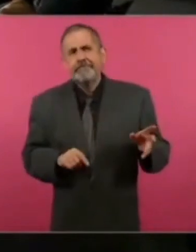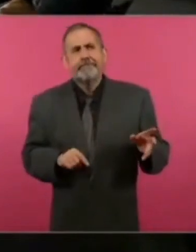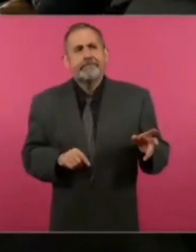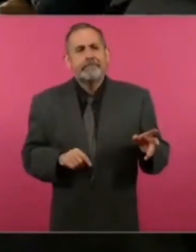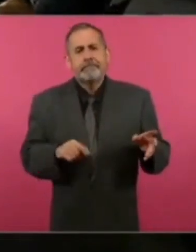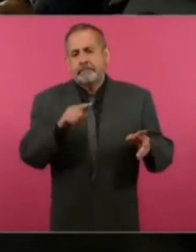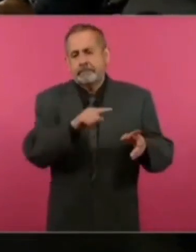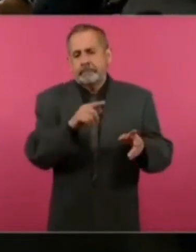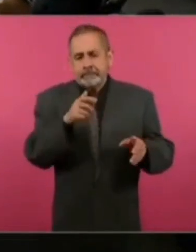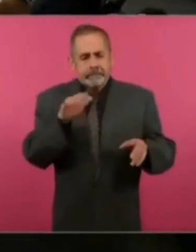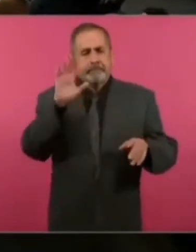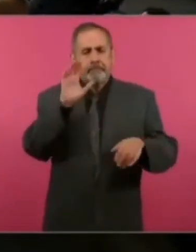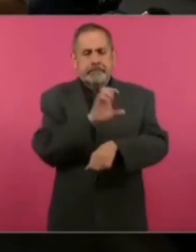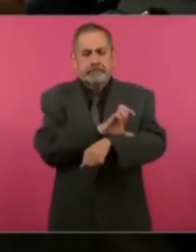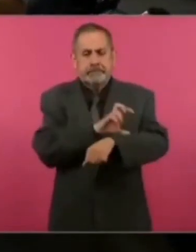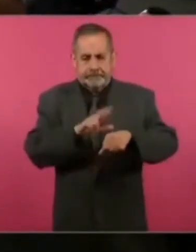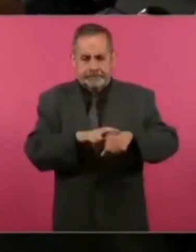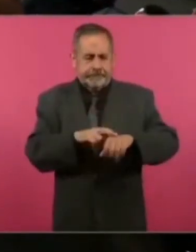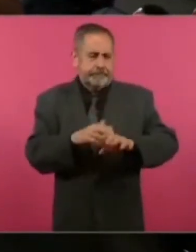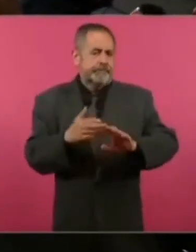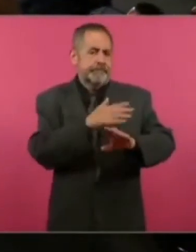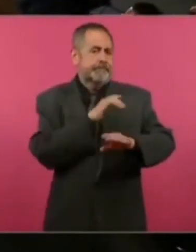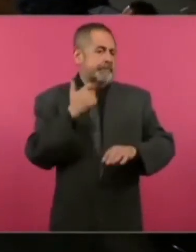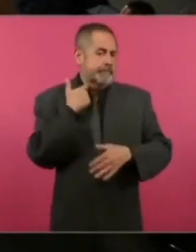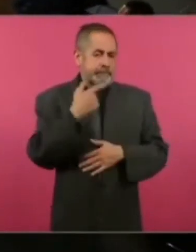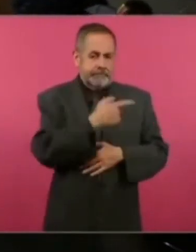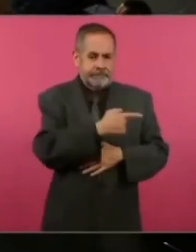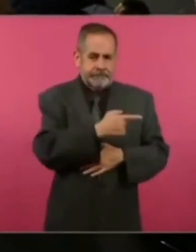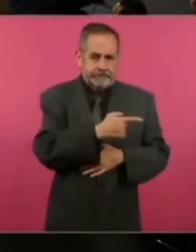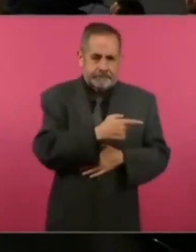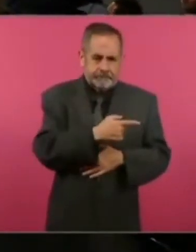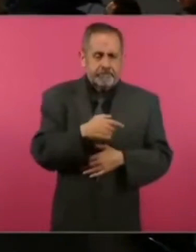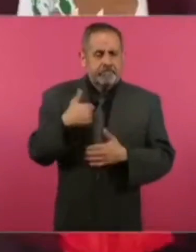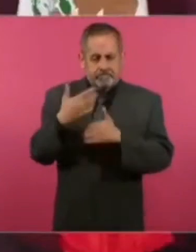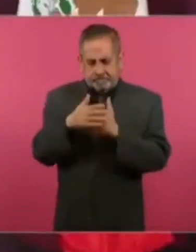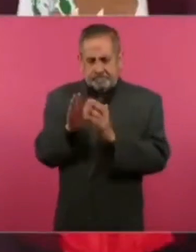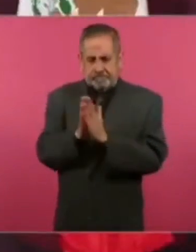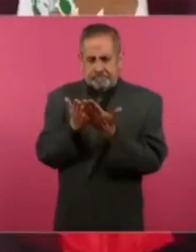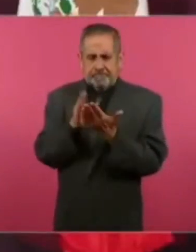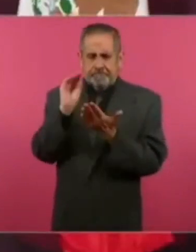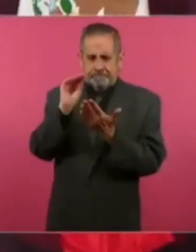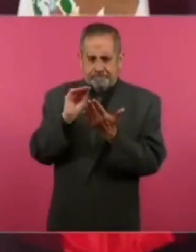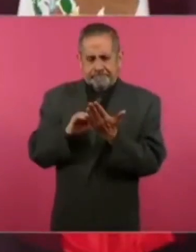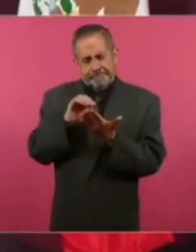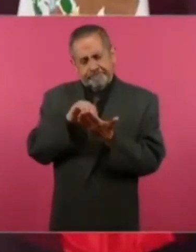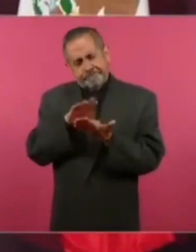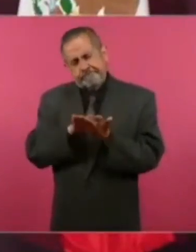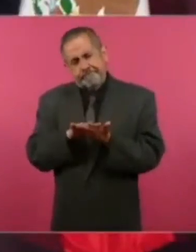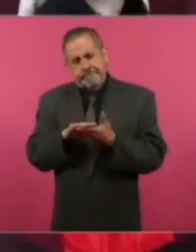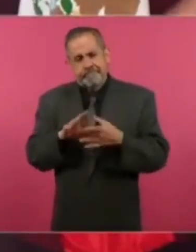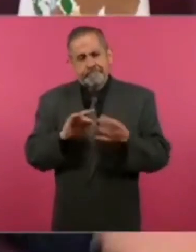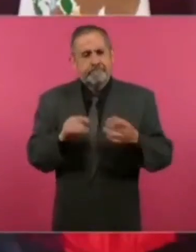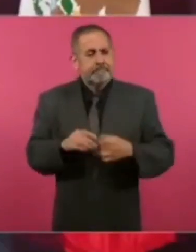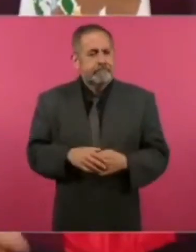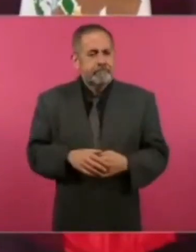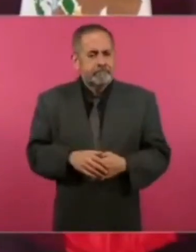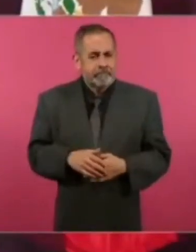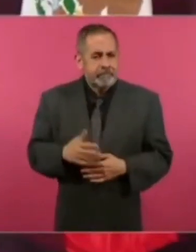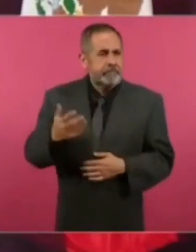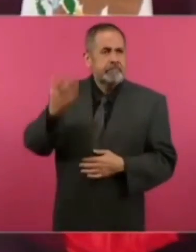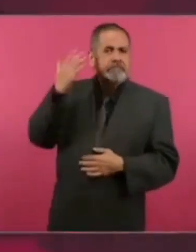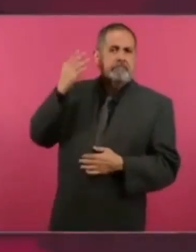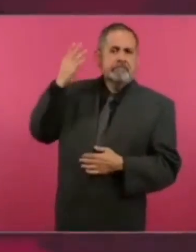coordinaba antes a todo el grupo. y voy a escribir eso, ¿no? ¿Y qué teníamos